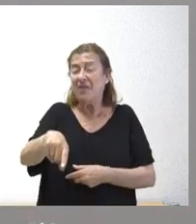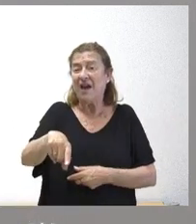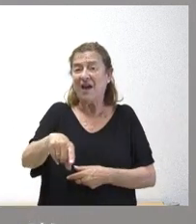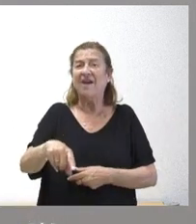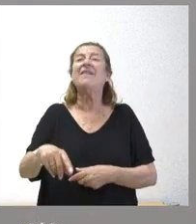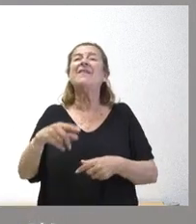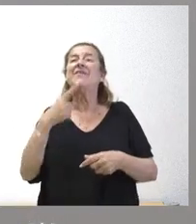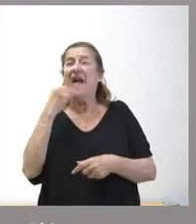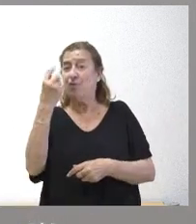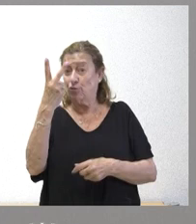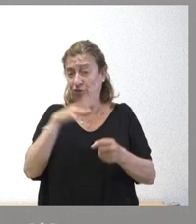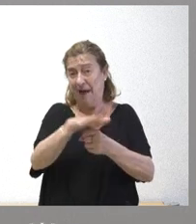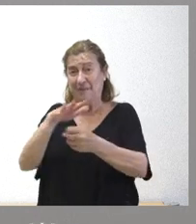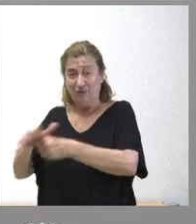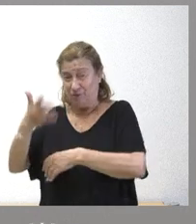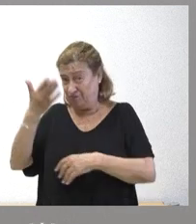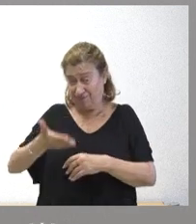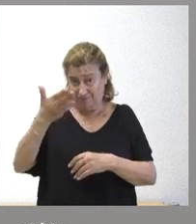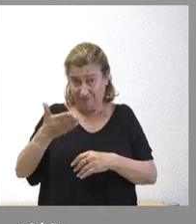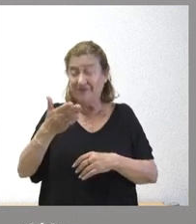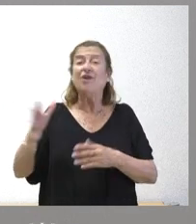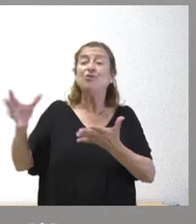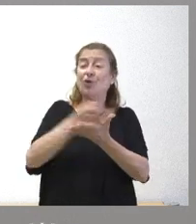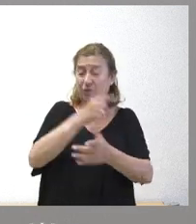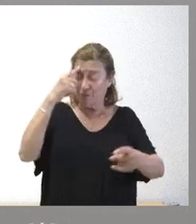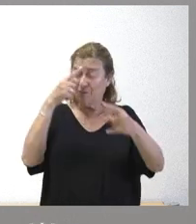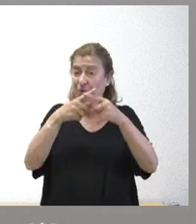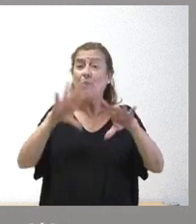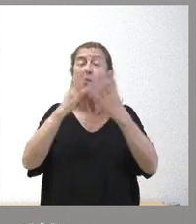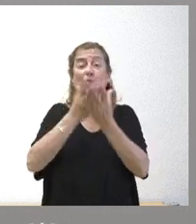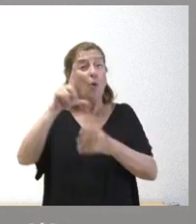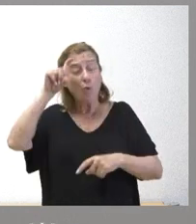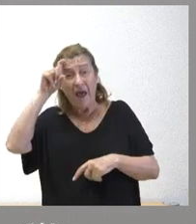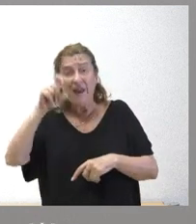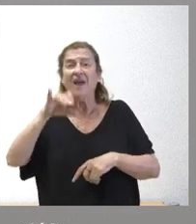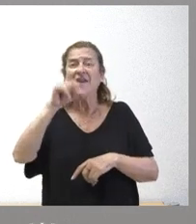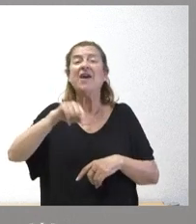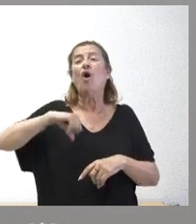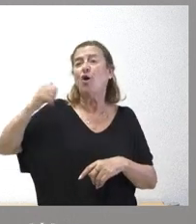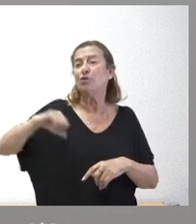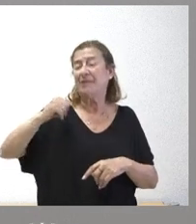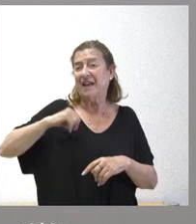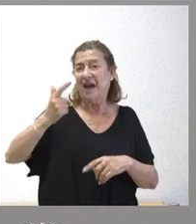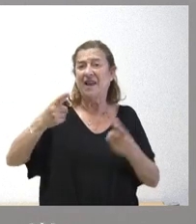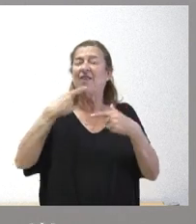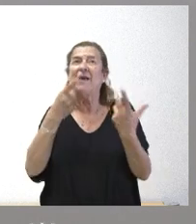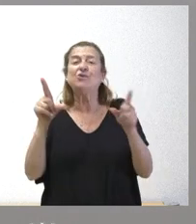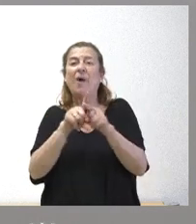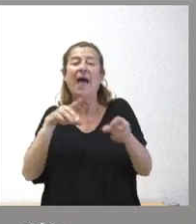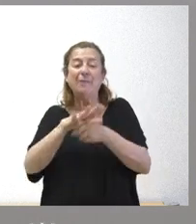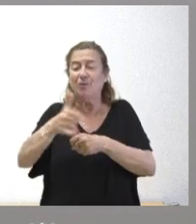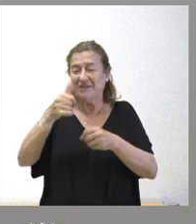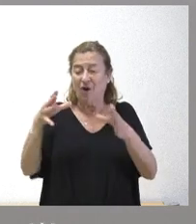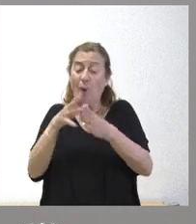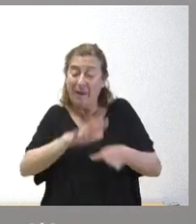señalada en dos ámbitos fundamentalmente todo lo que tiene que ver el mundo rural y los hospitales digamos de ámbito más comarcal